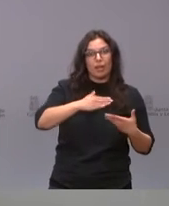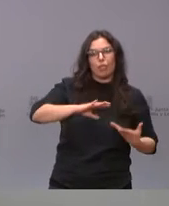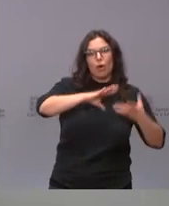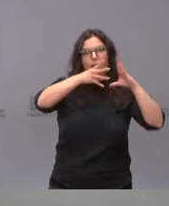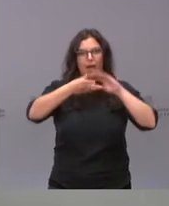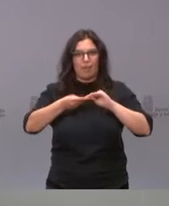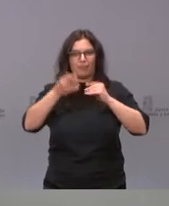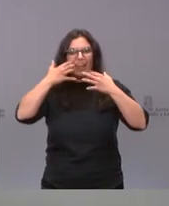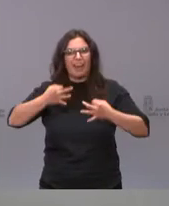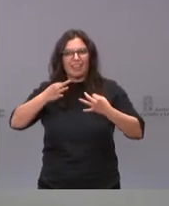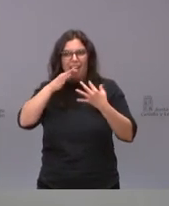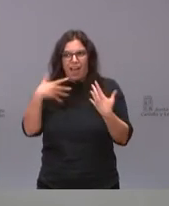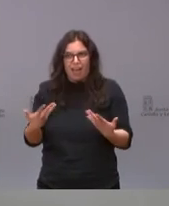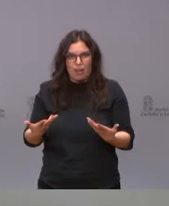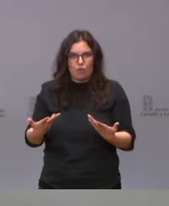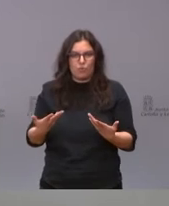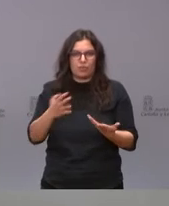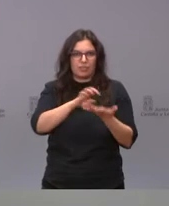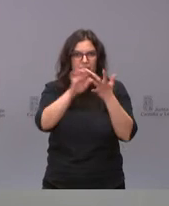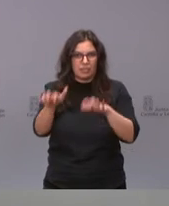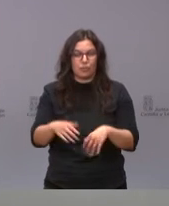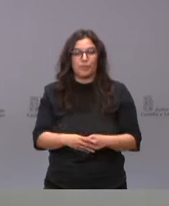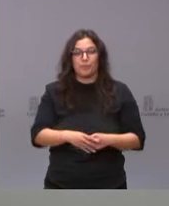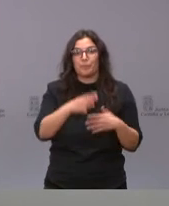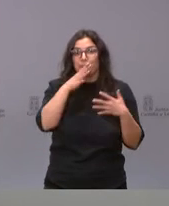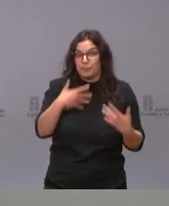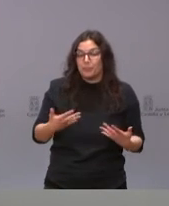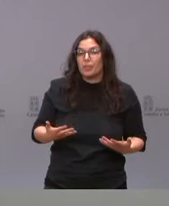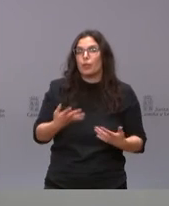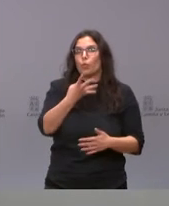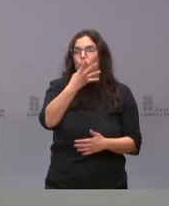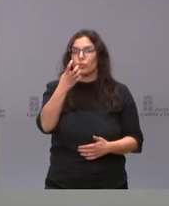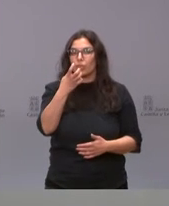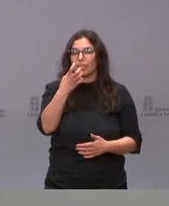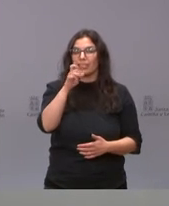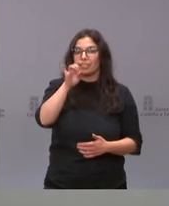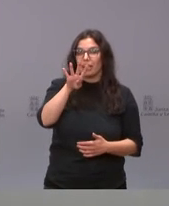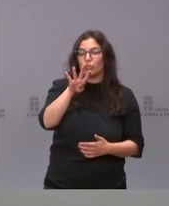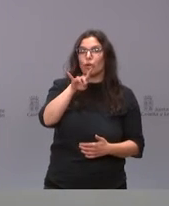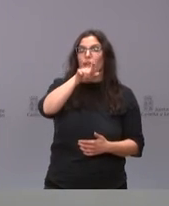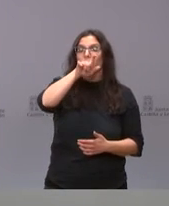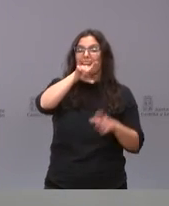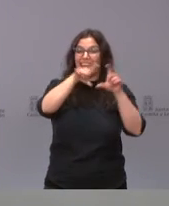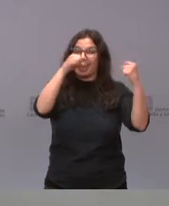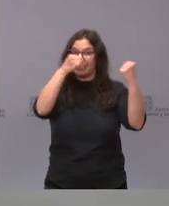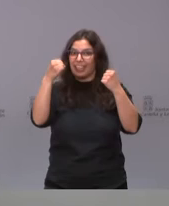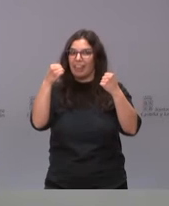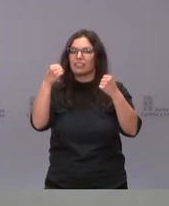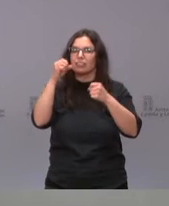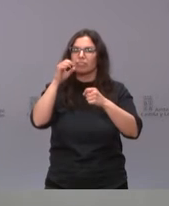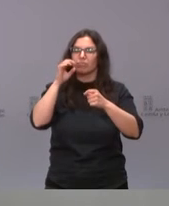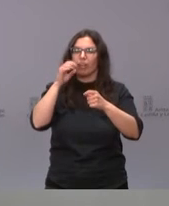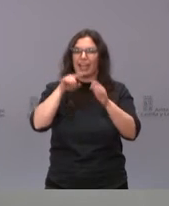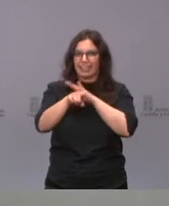actual de Castilla y León. Actualmente hay 414 entidades de voluntariado, más